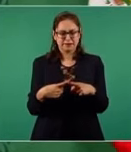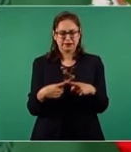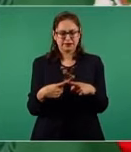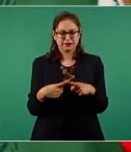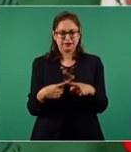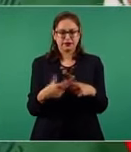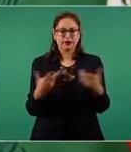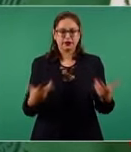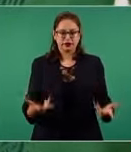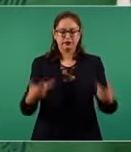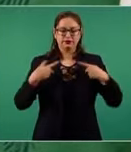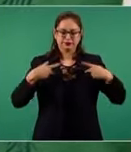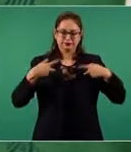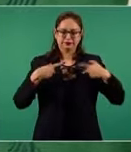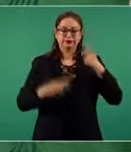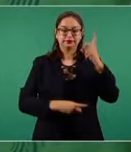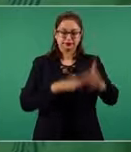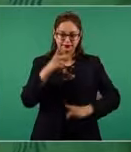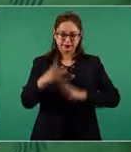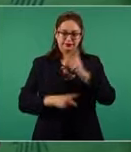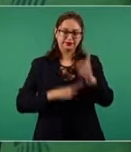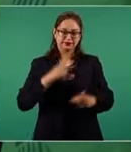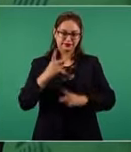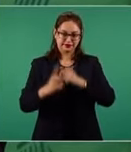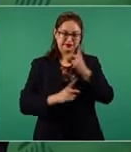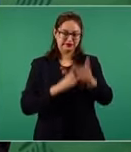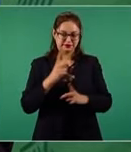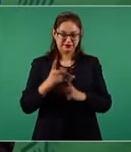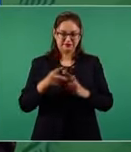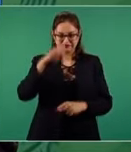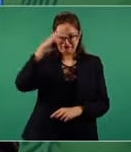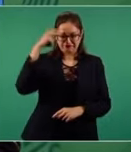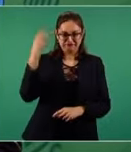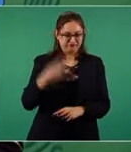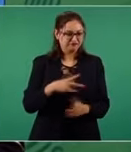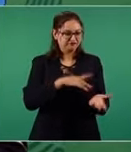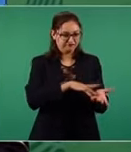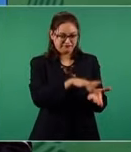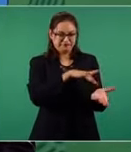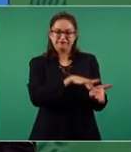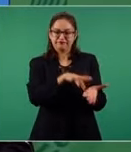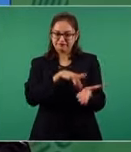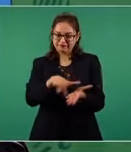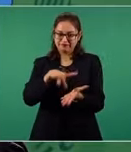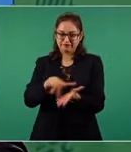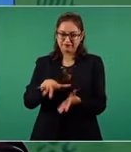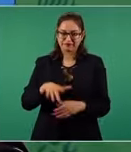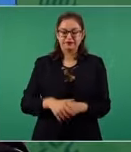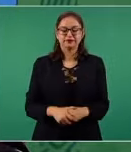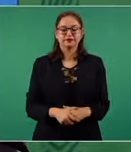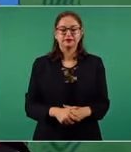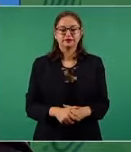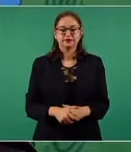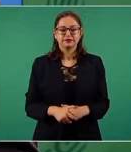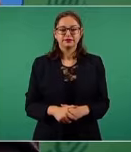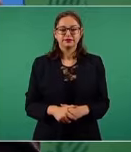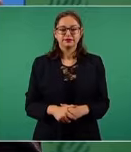los deportistas, va a destinarse